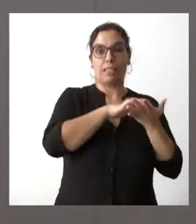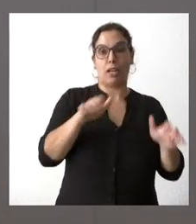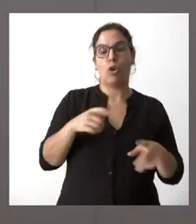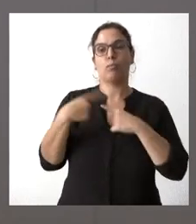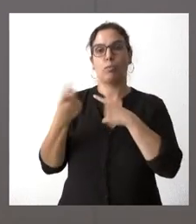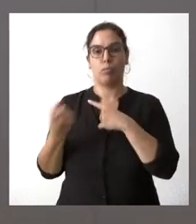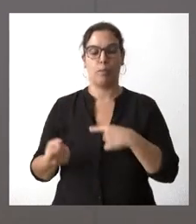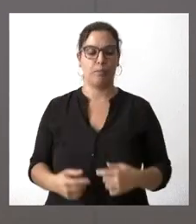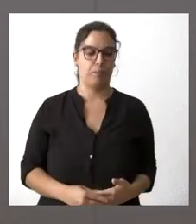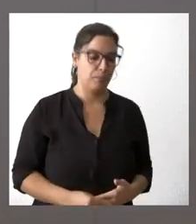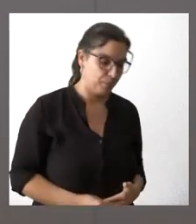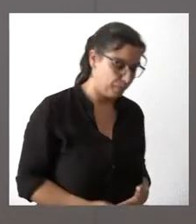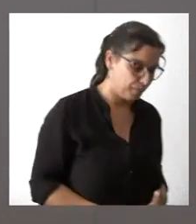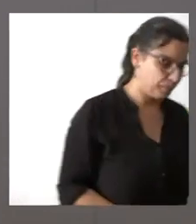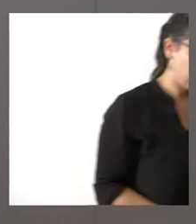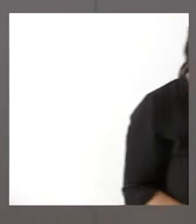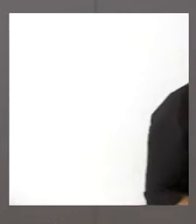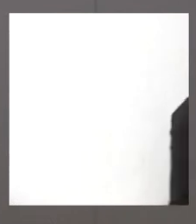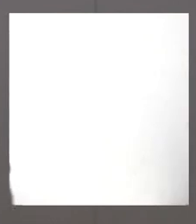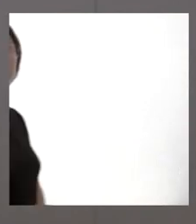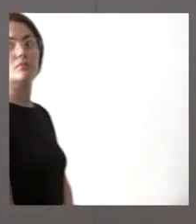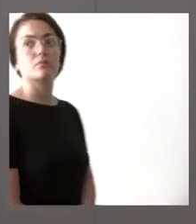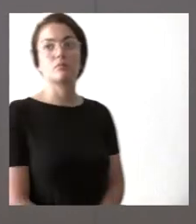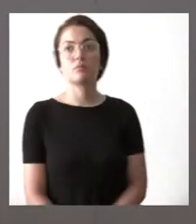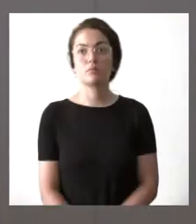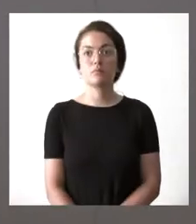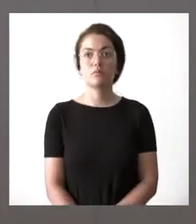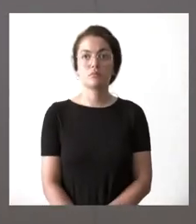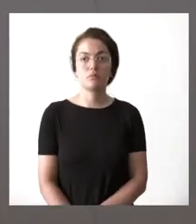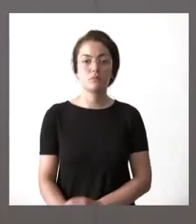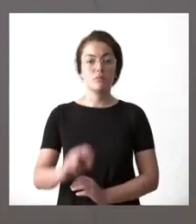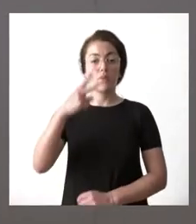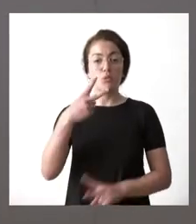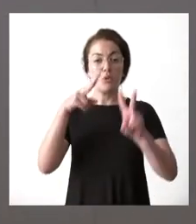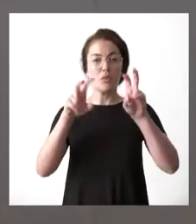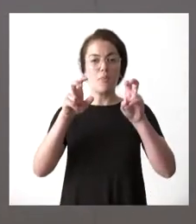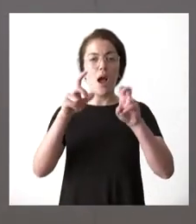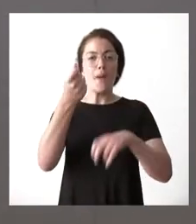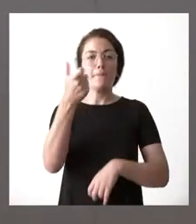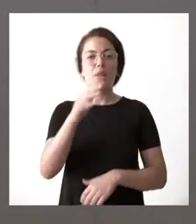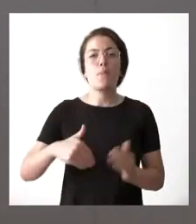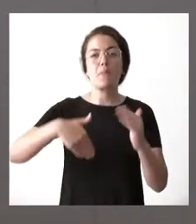autónoma. El segundo de los aspectos que usted planteaba es el de la inflación. El dato es extremadamente negativo.